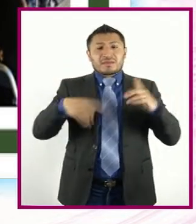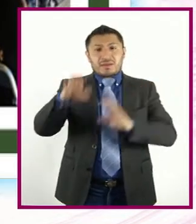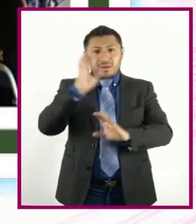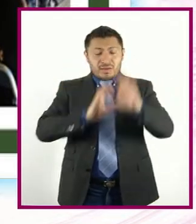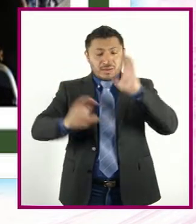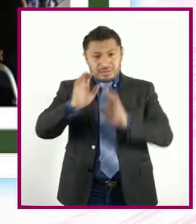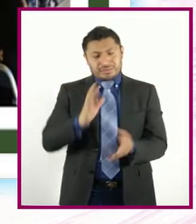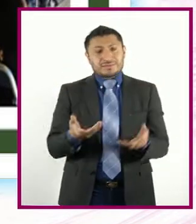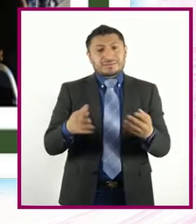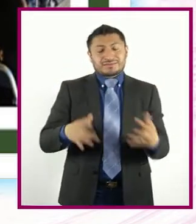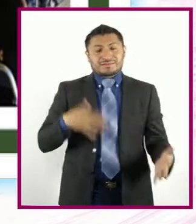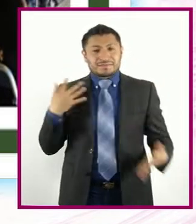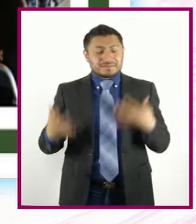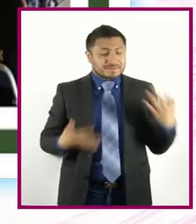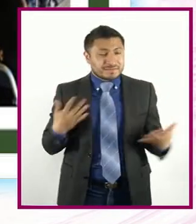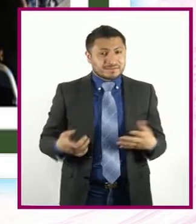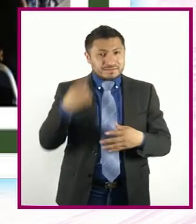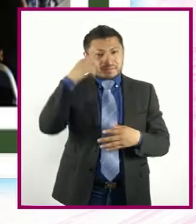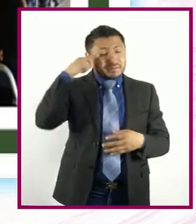Que